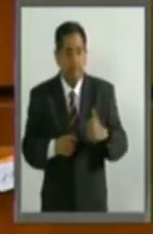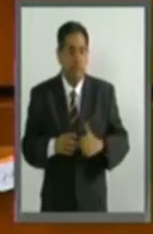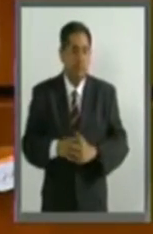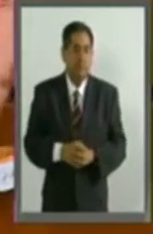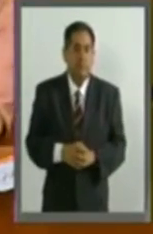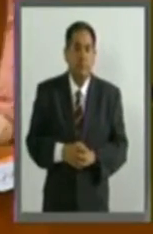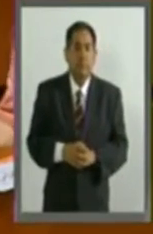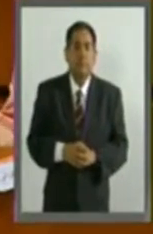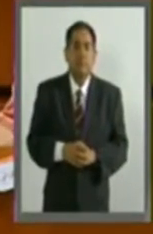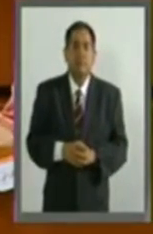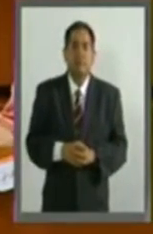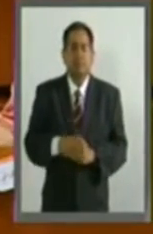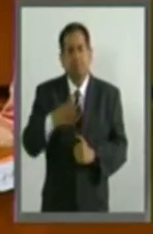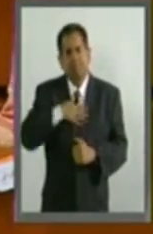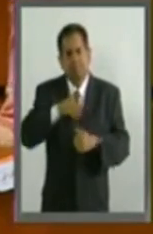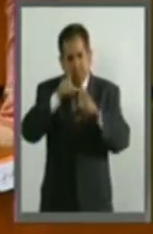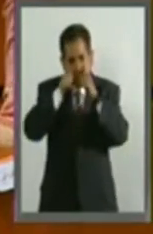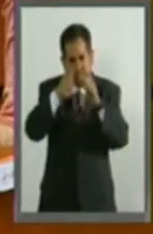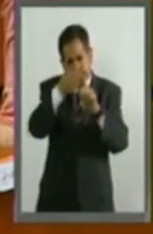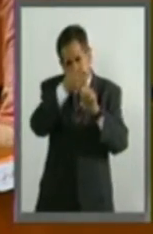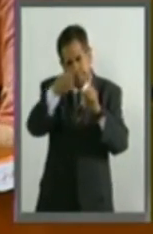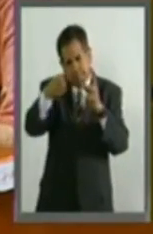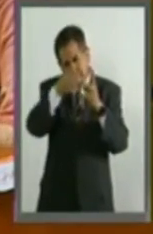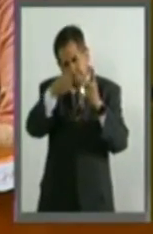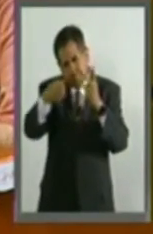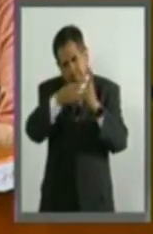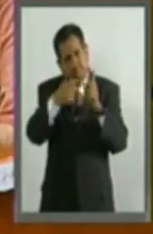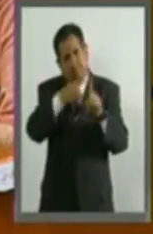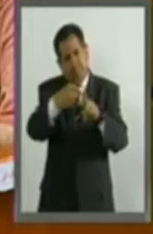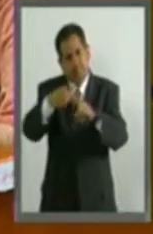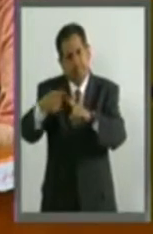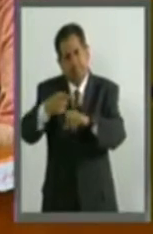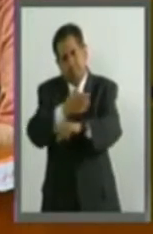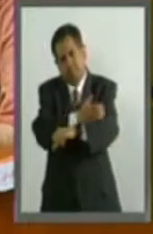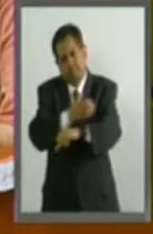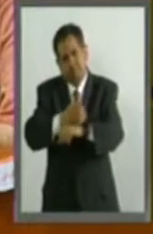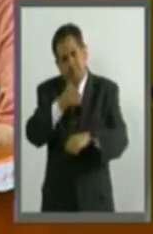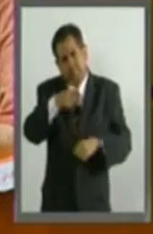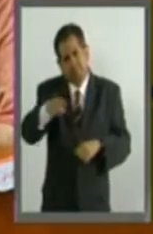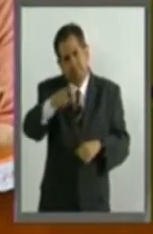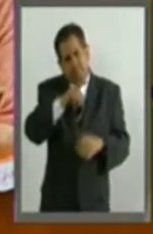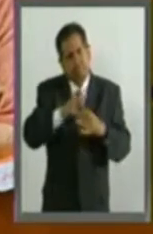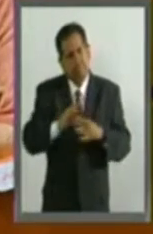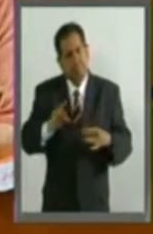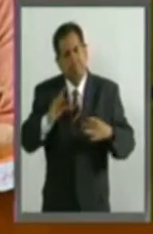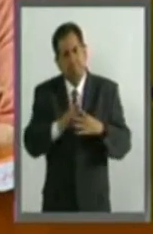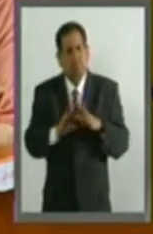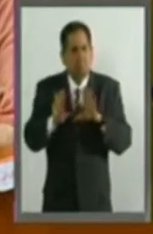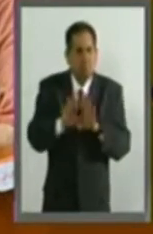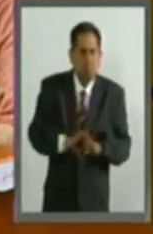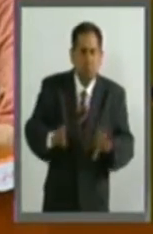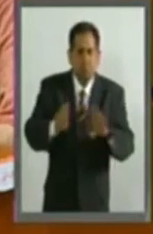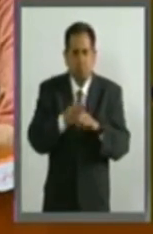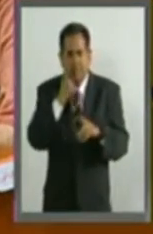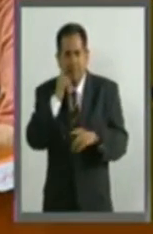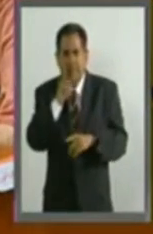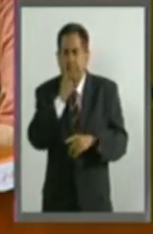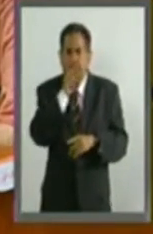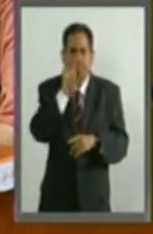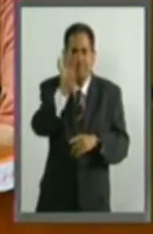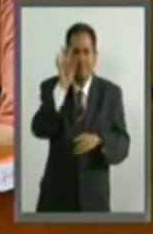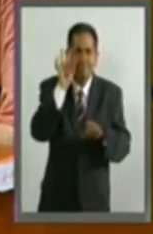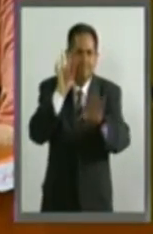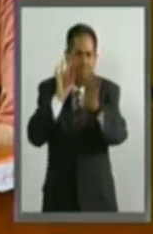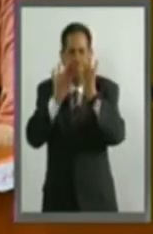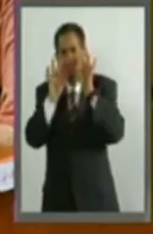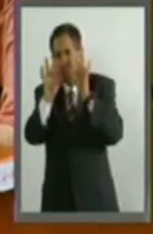Ciertamente, escuché con atención a todas y todos los compañeros que se expresaron, tratando de encontrar en sus palabras lo